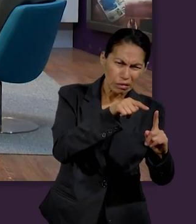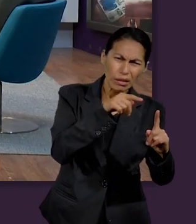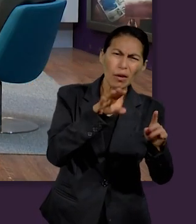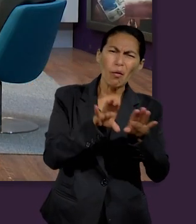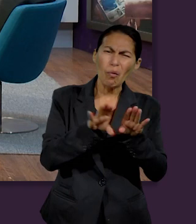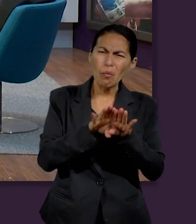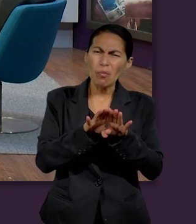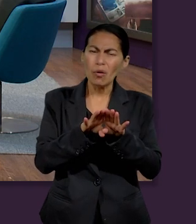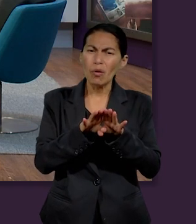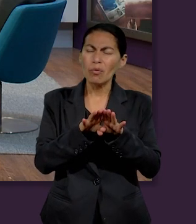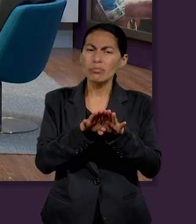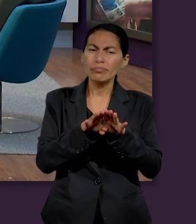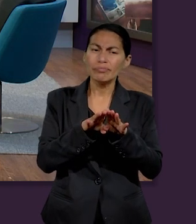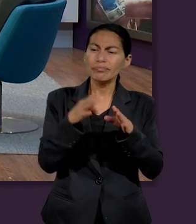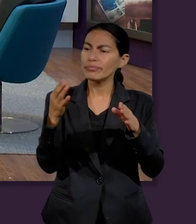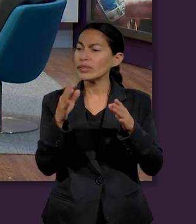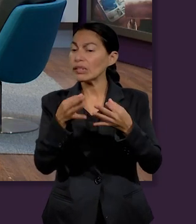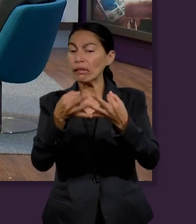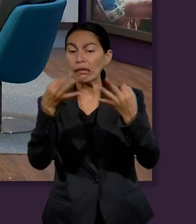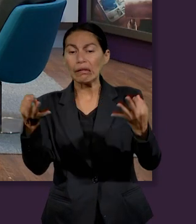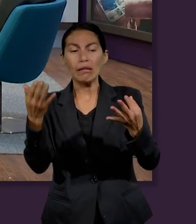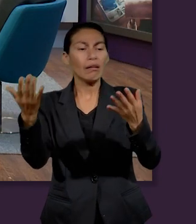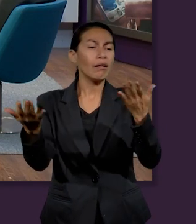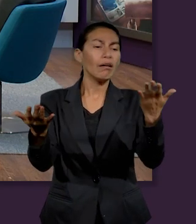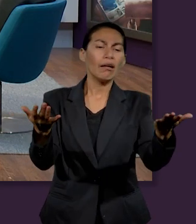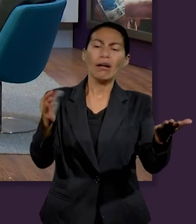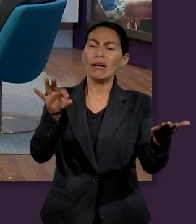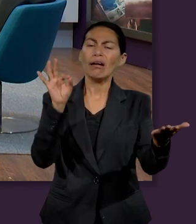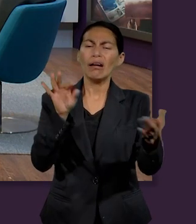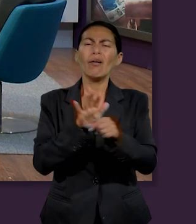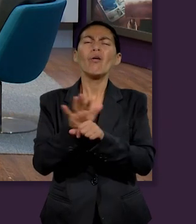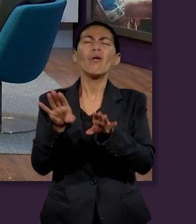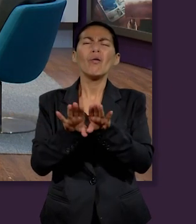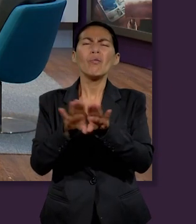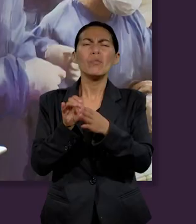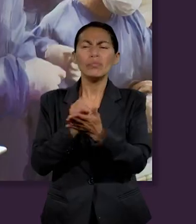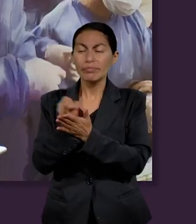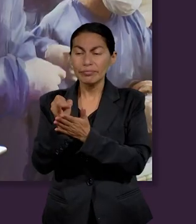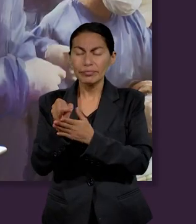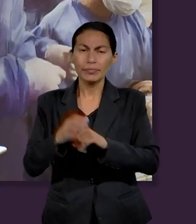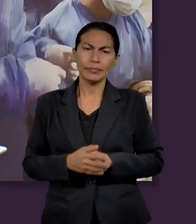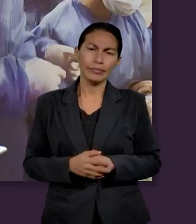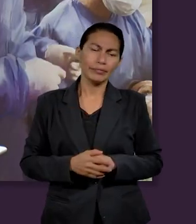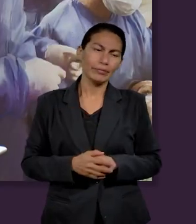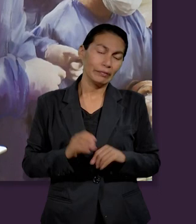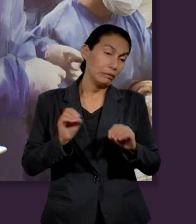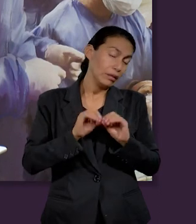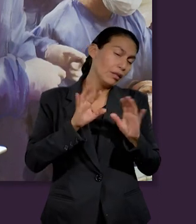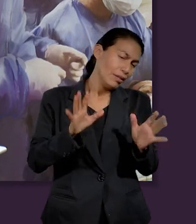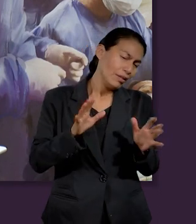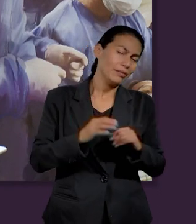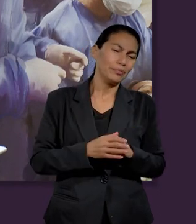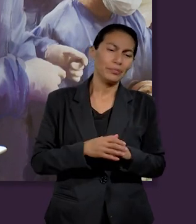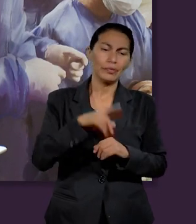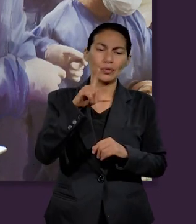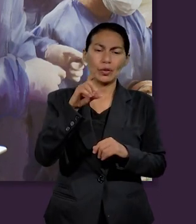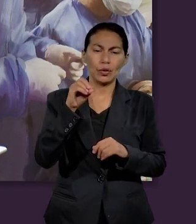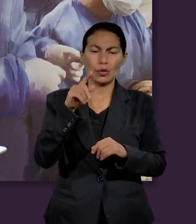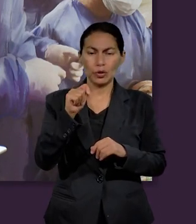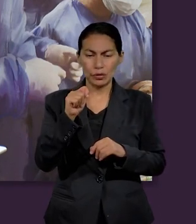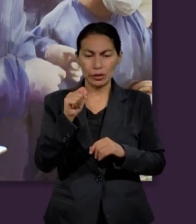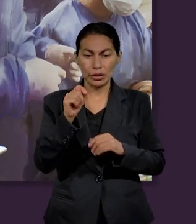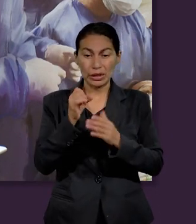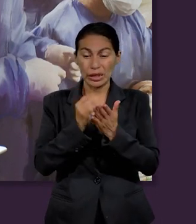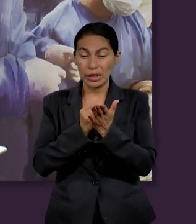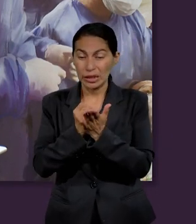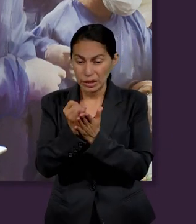elegir la tierra que él eligió? Claro, Lot estaba intentando tomar